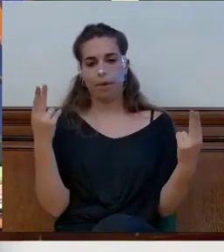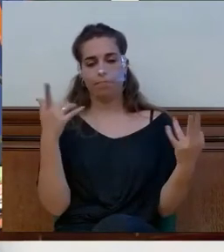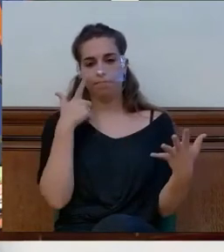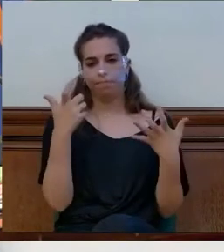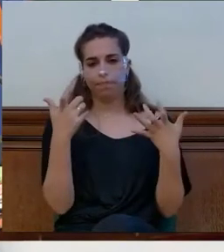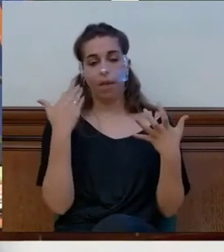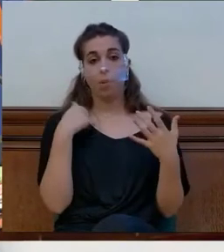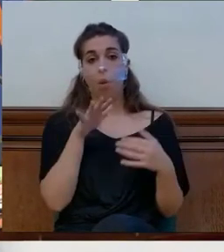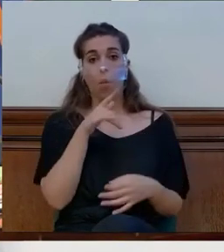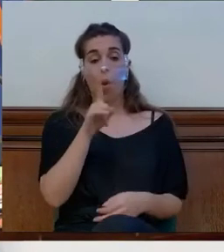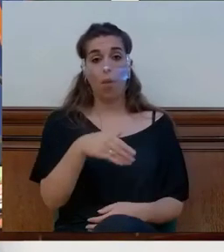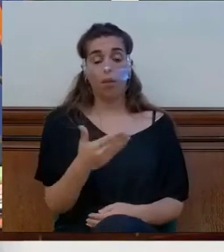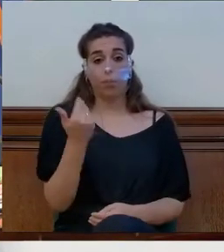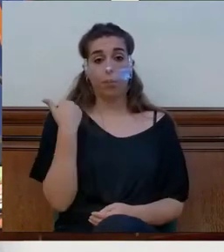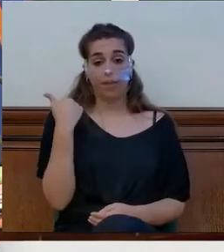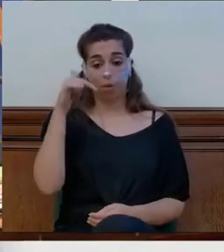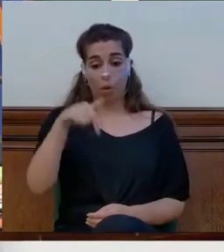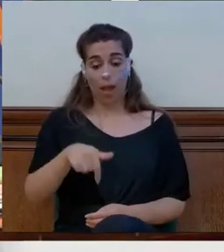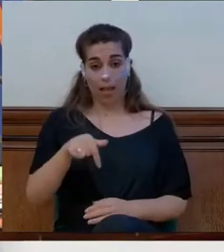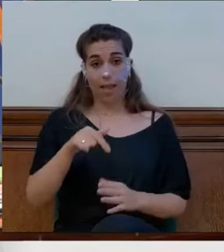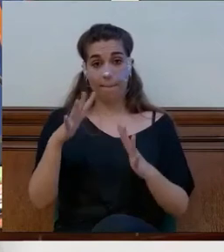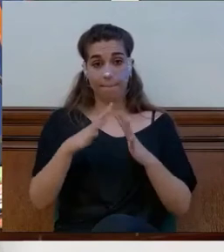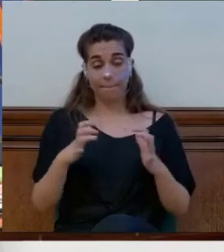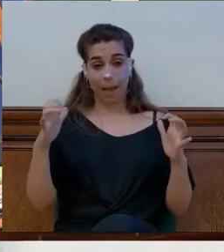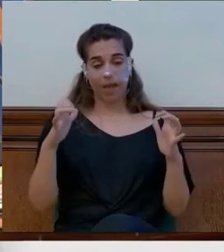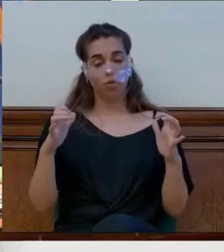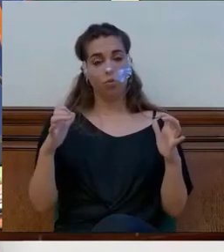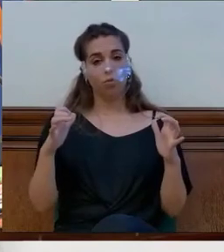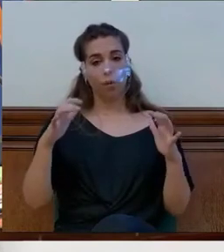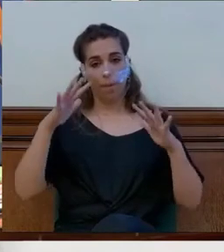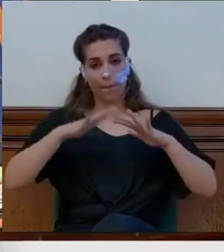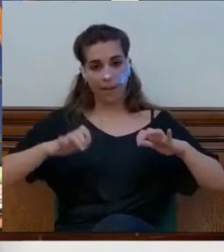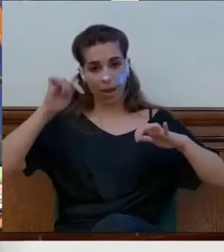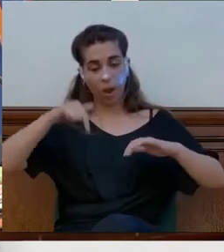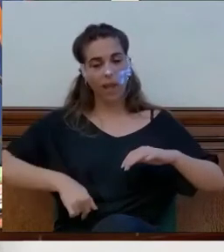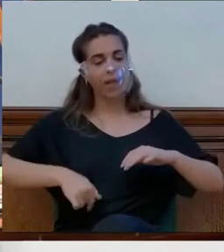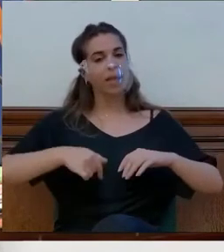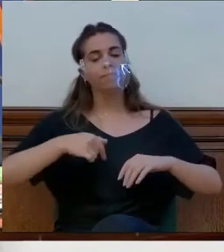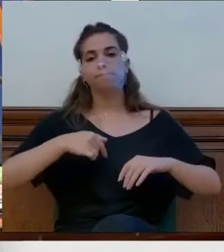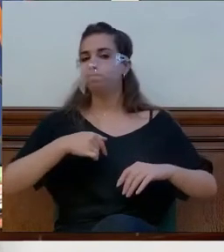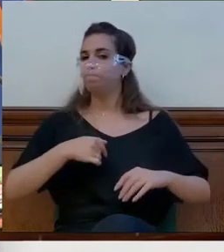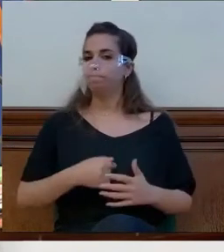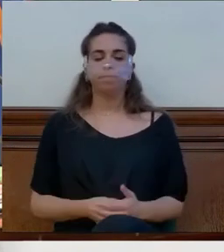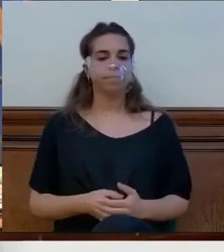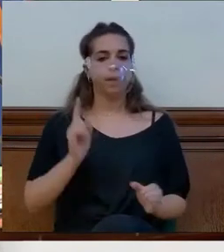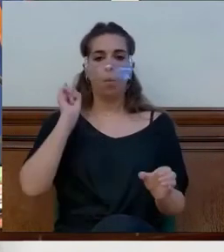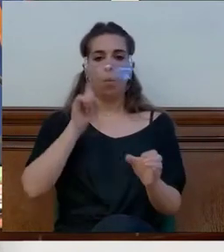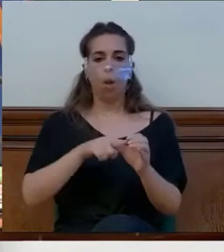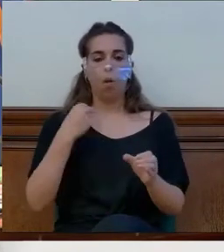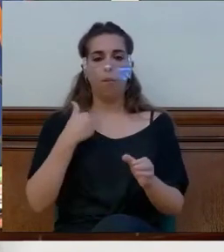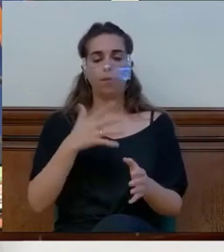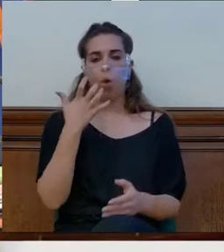en este Pleno no fueron capaces de sumarse a las justas reivindicaciones de la plataforma